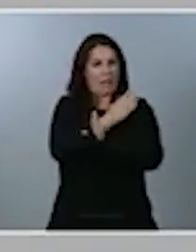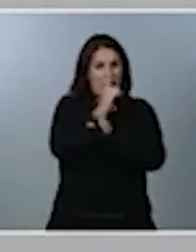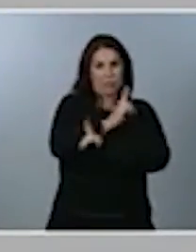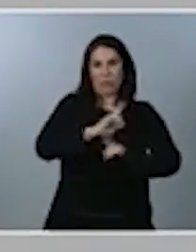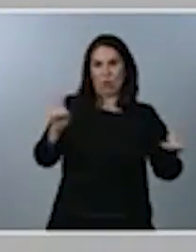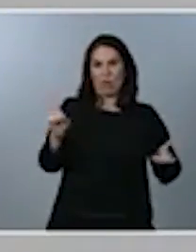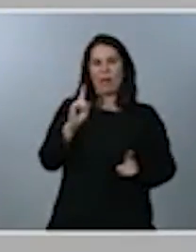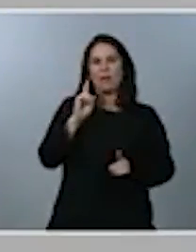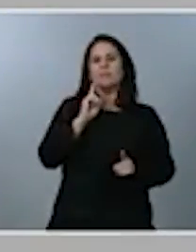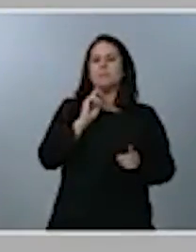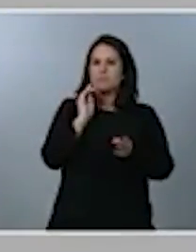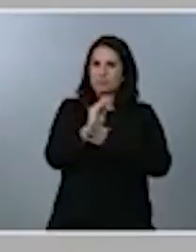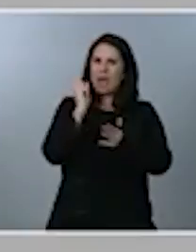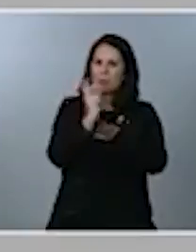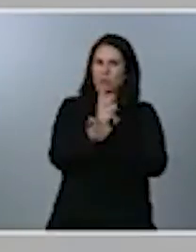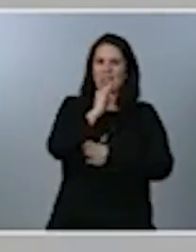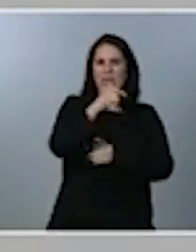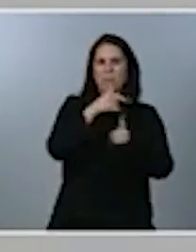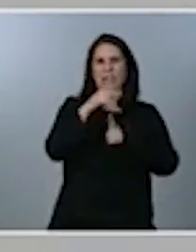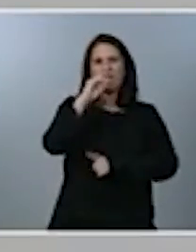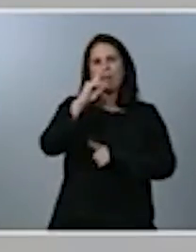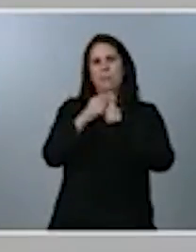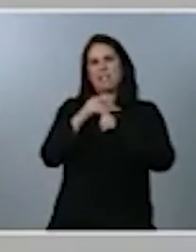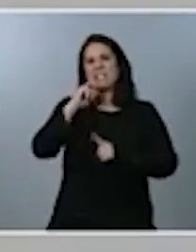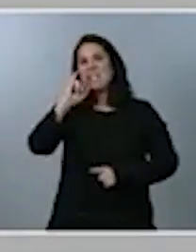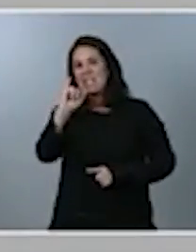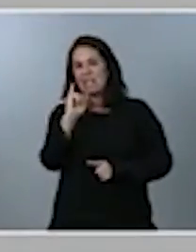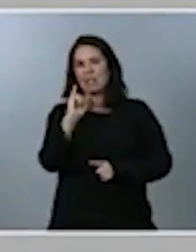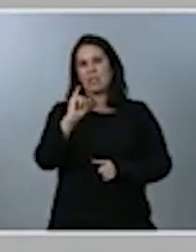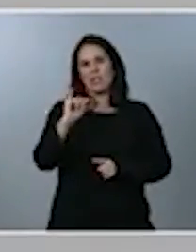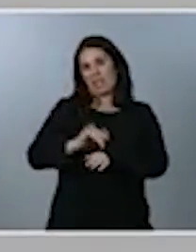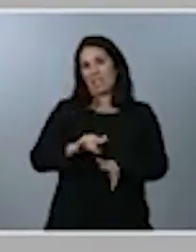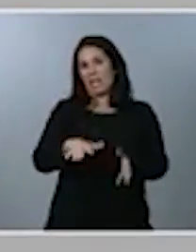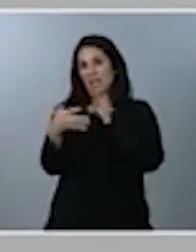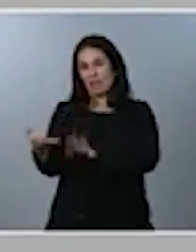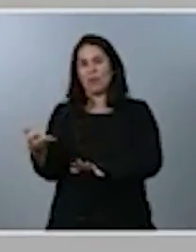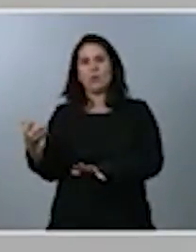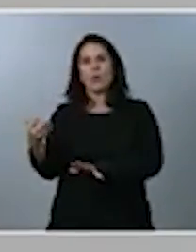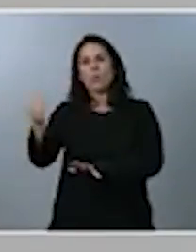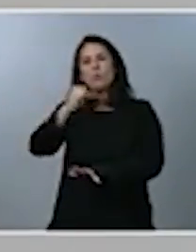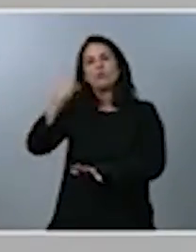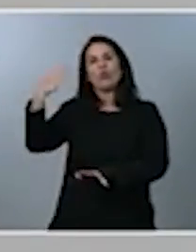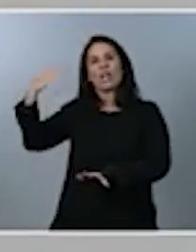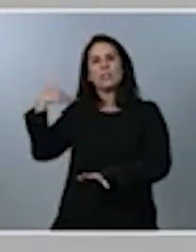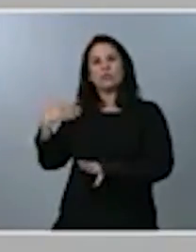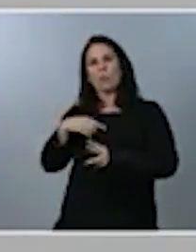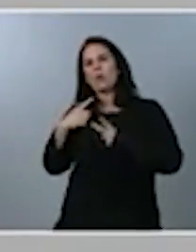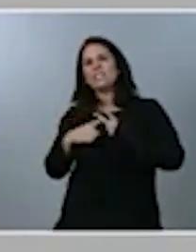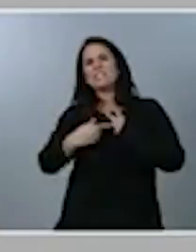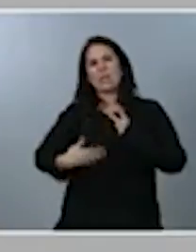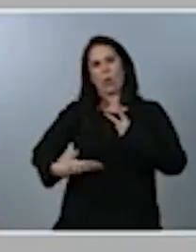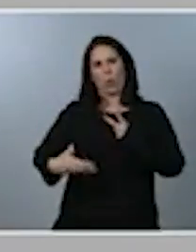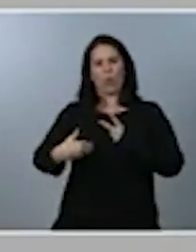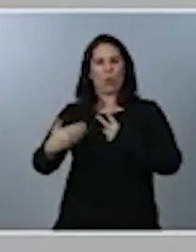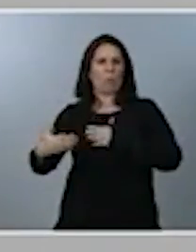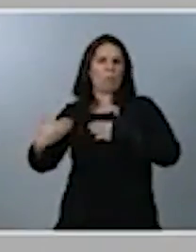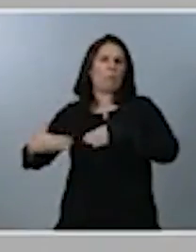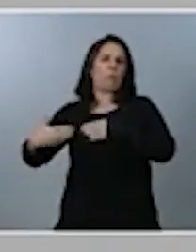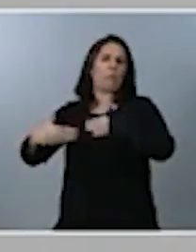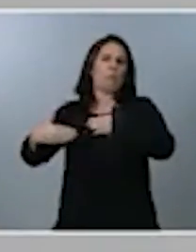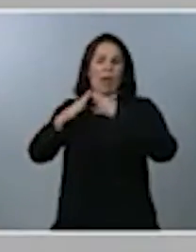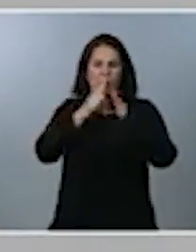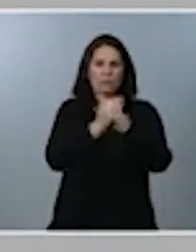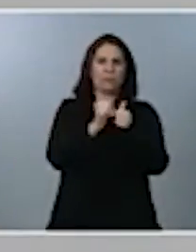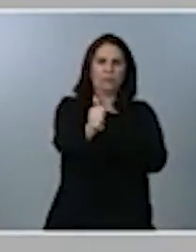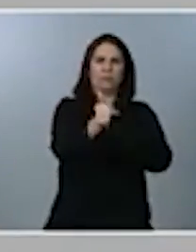digitalización durante muchos años postergada o llevada a un segundo plano. Por eso también les puedo anunciar que en 2021